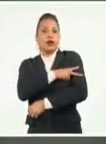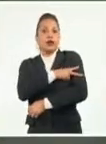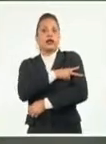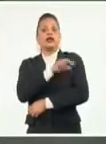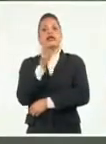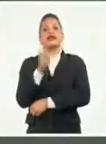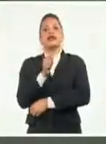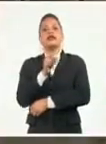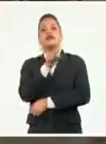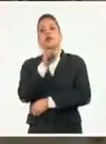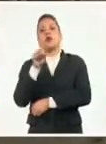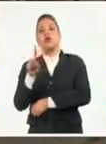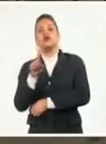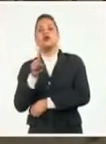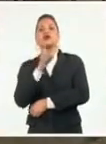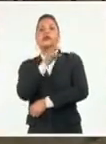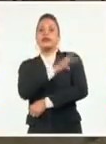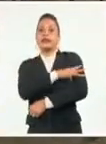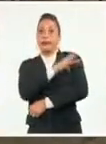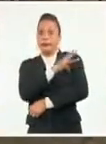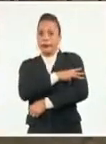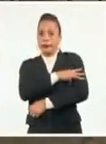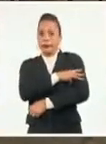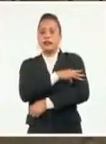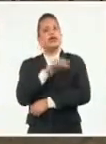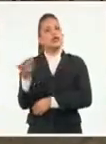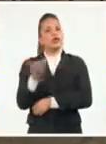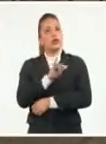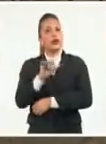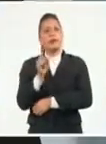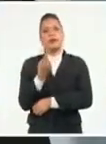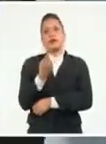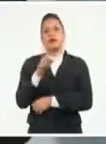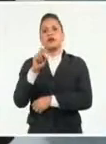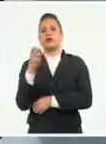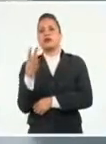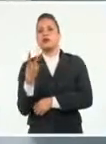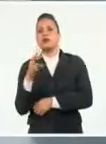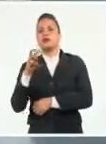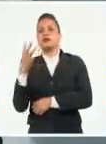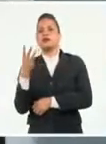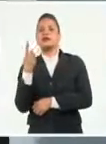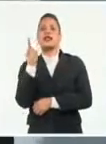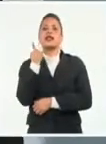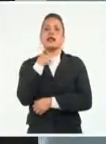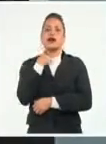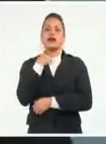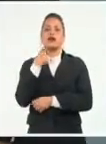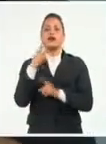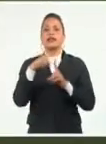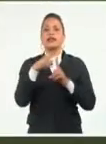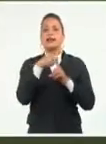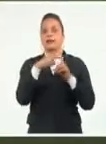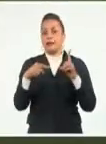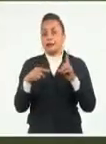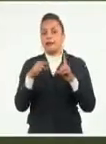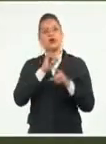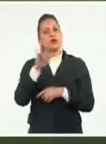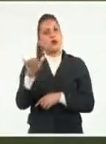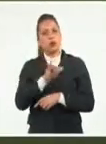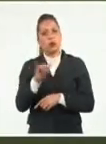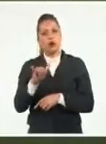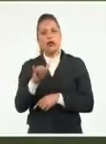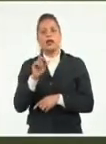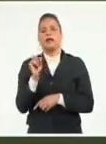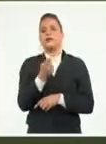décimo y onzeno grado del preuniversitario, también primero, segundo y tercer año de la formación pedagógica, así como los estudiantes